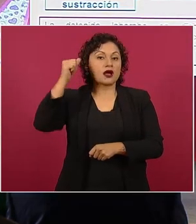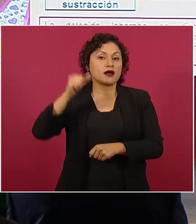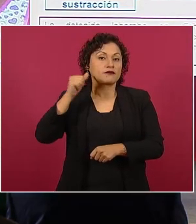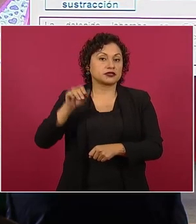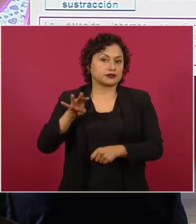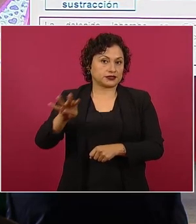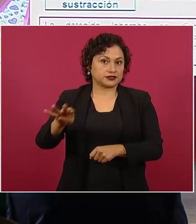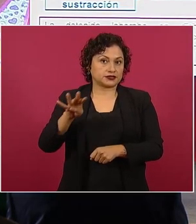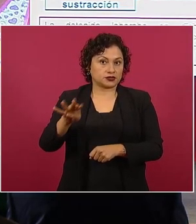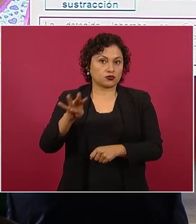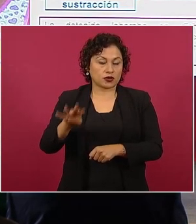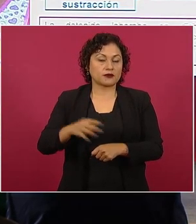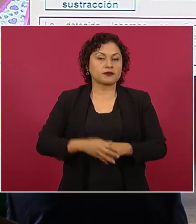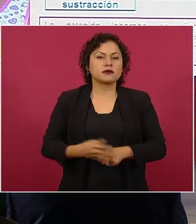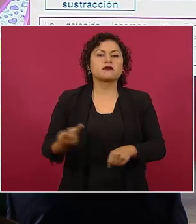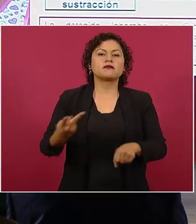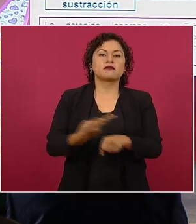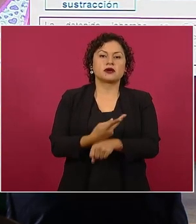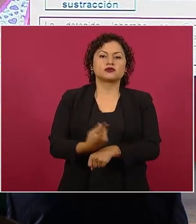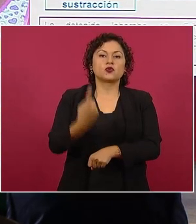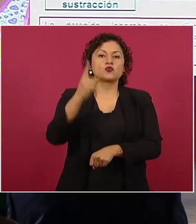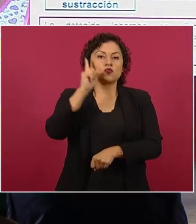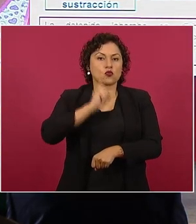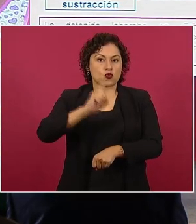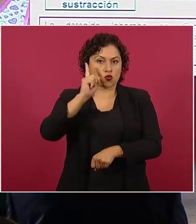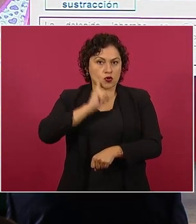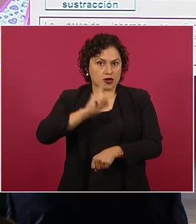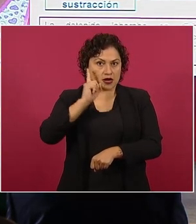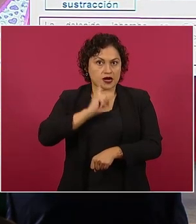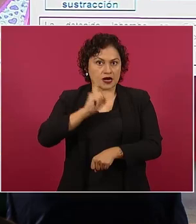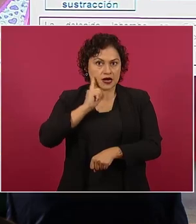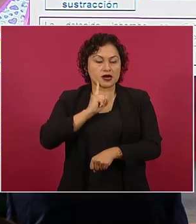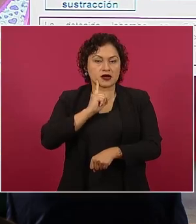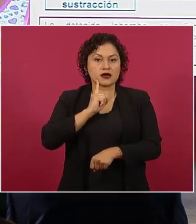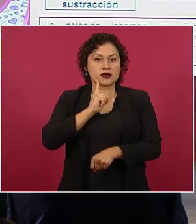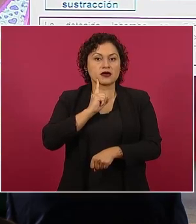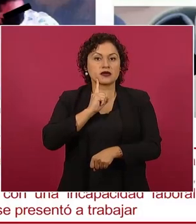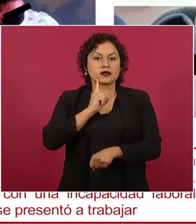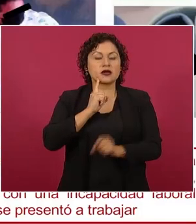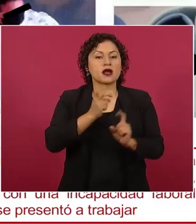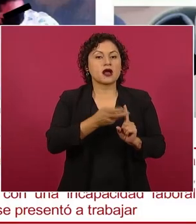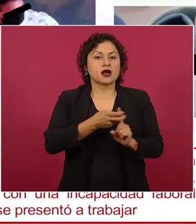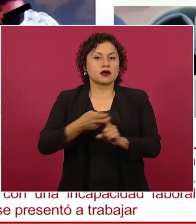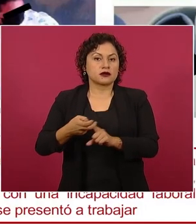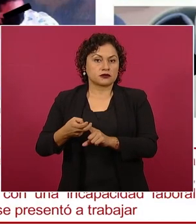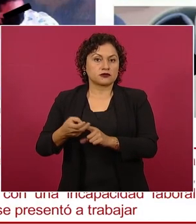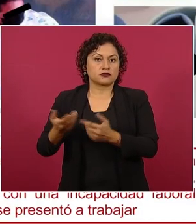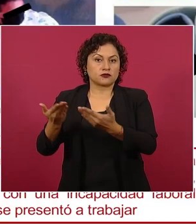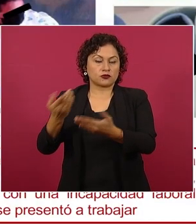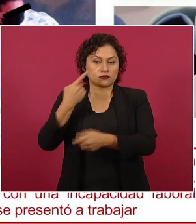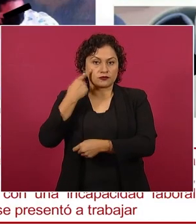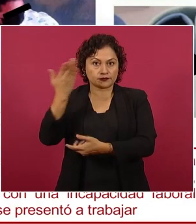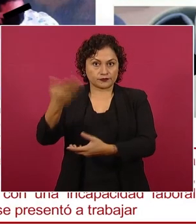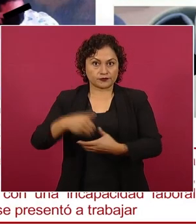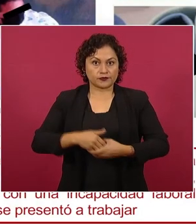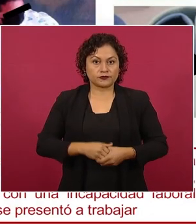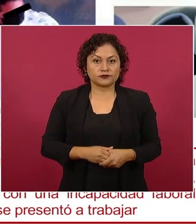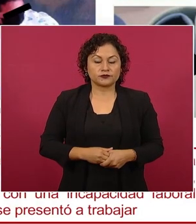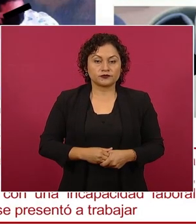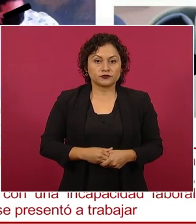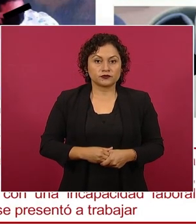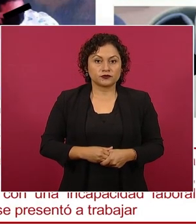persona femenina sustrajo a un menor neonato del hospital del IMSS de